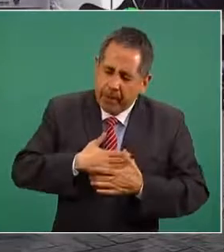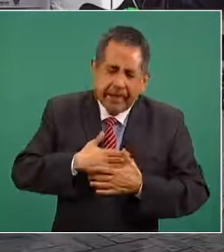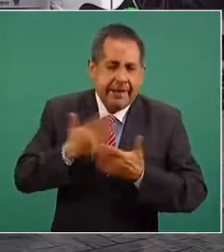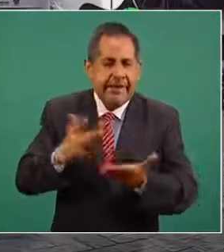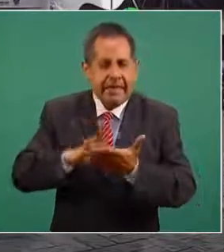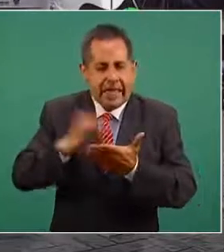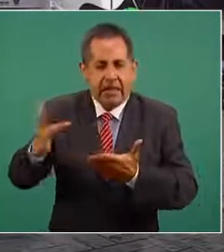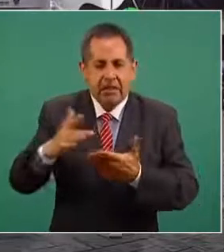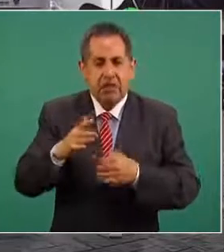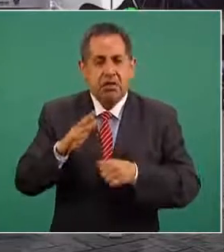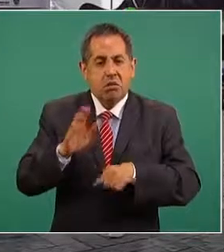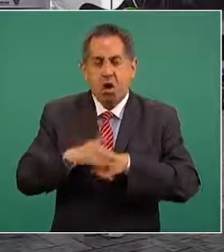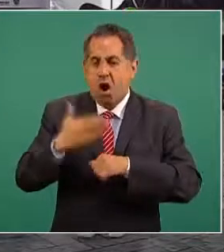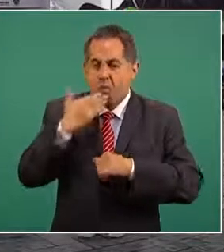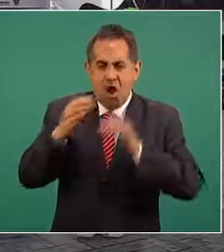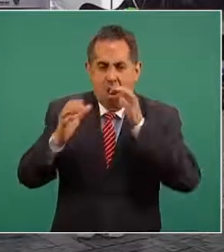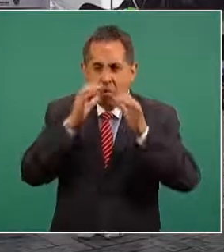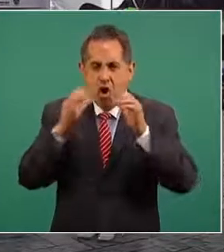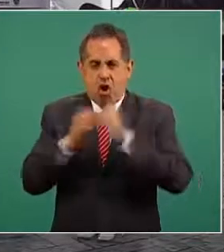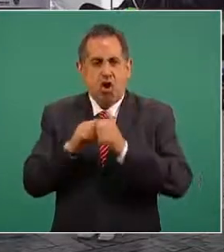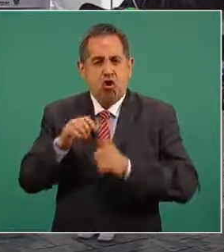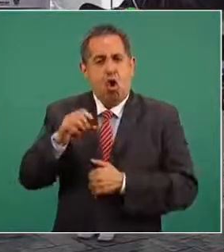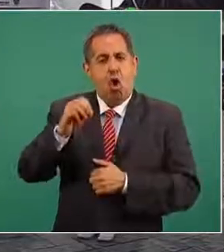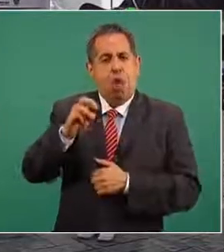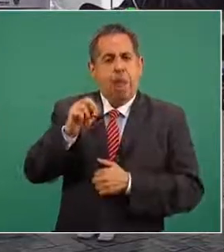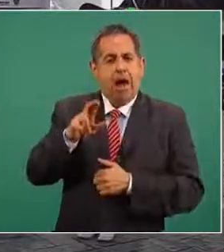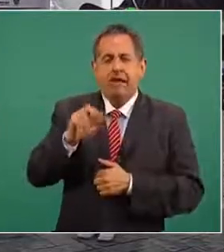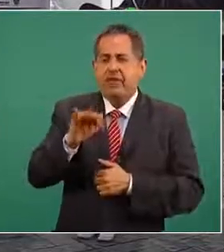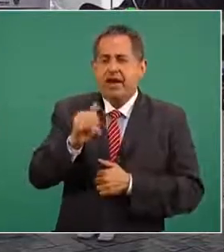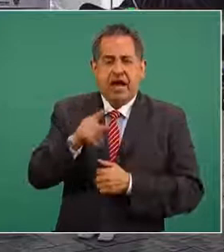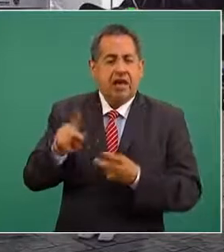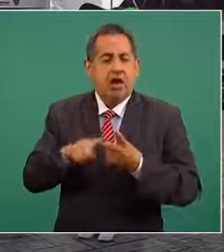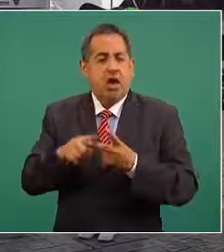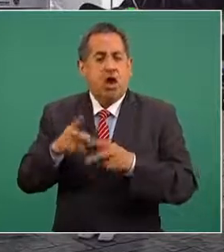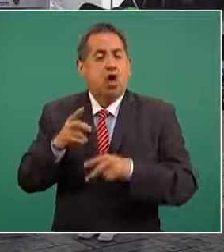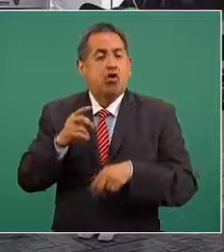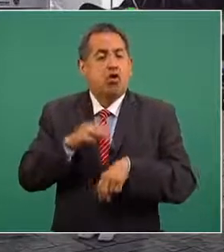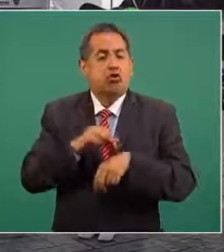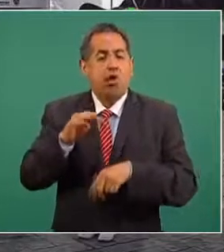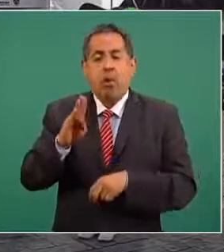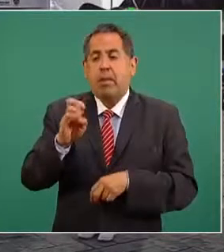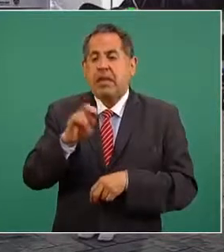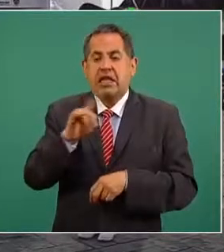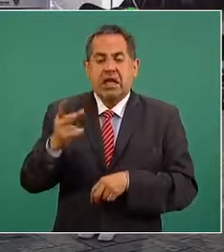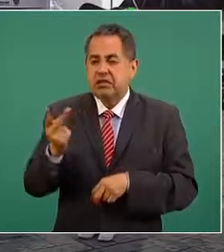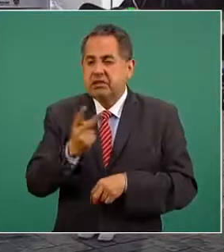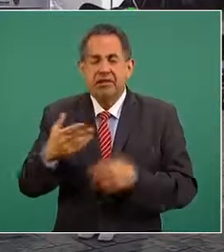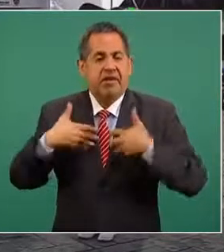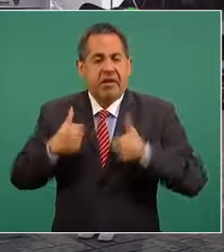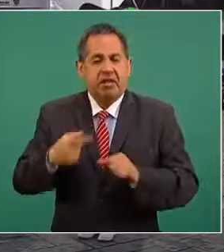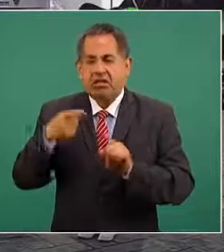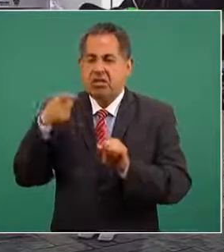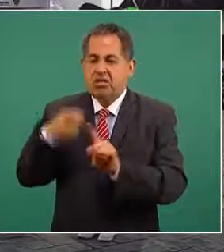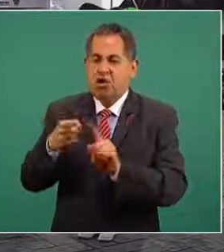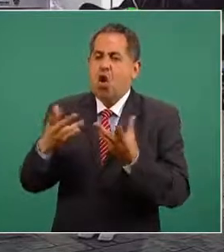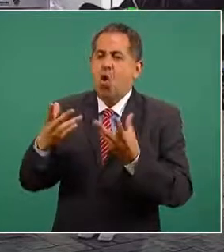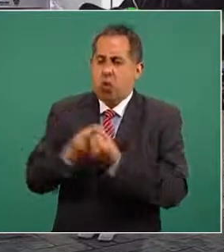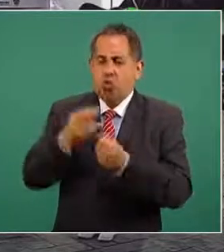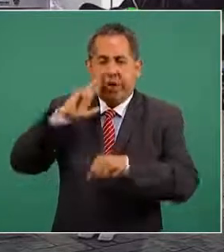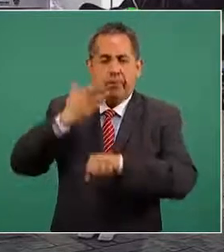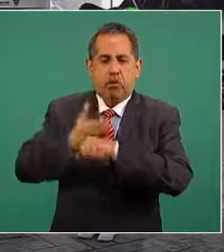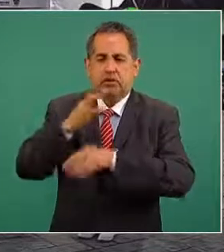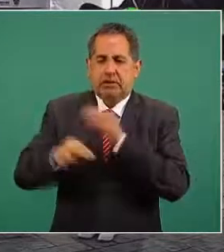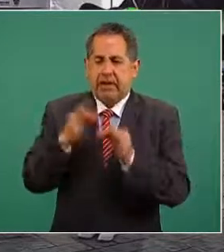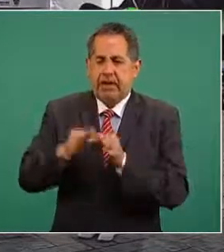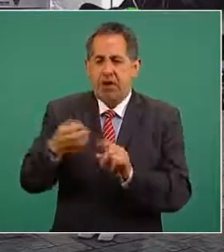porque a través de la buena comunicación del licenciado Omar Fallar y del doctor Alejandro Benítez ha entendido que esta es una acción que tiene que ser responsable